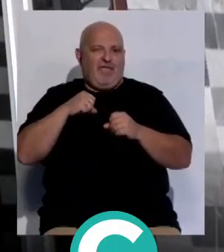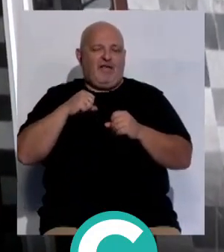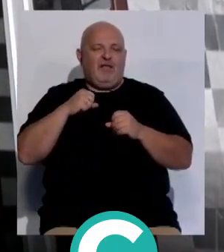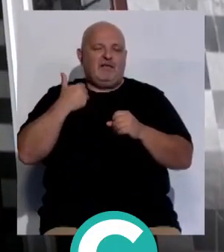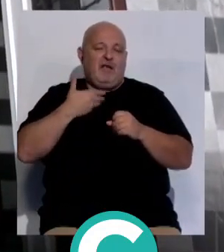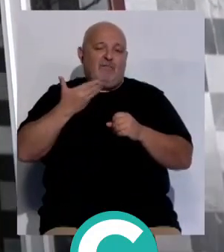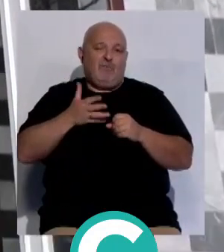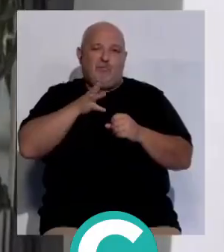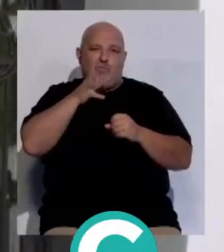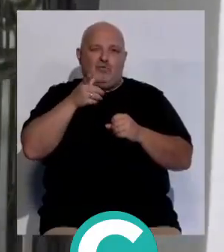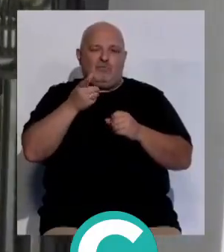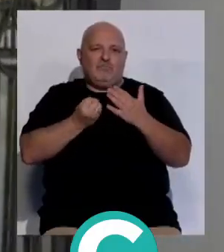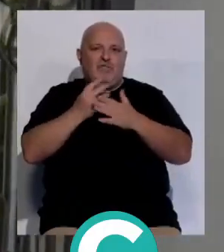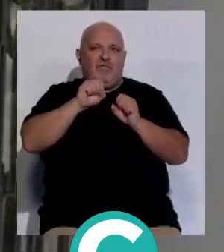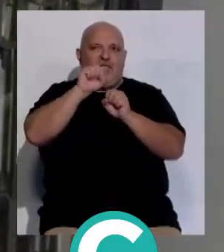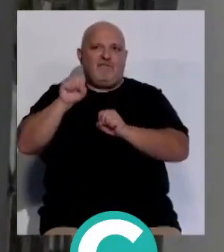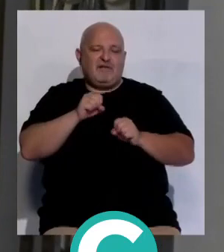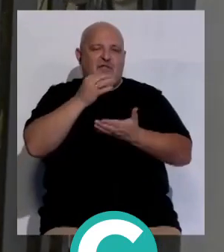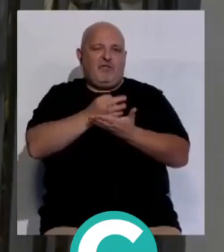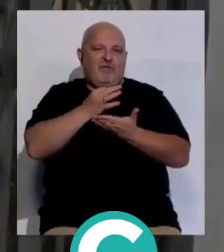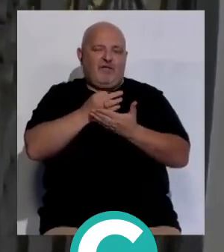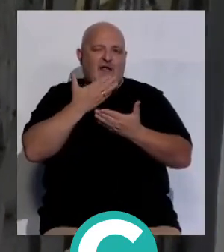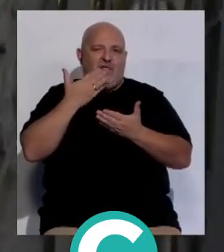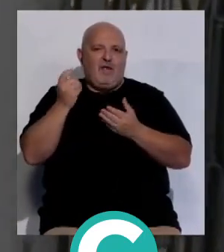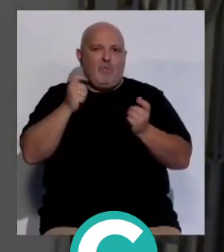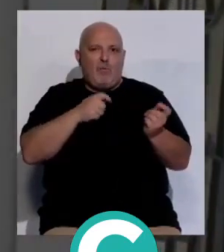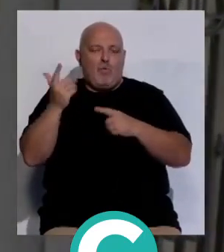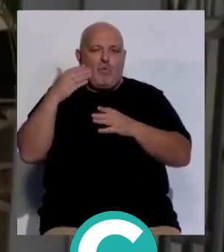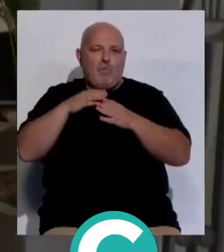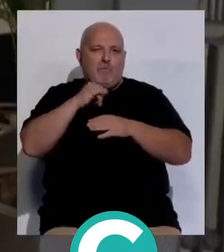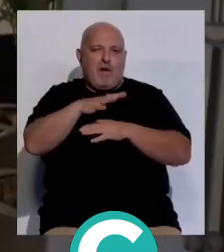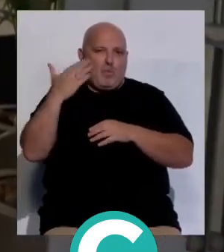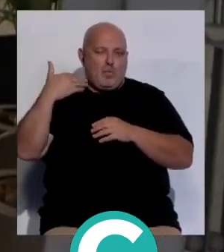fue fundamental para la defensa de la ciudad y su abastecimiento por mar.